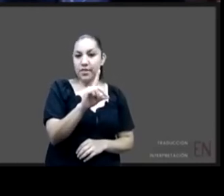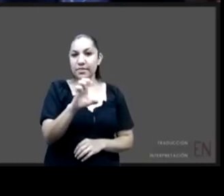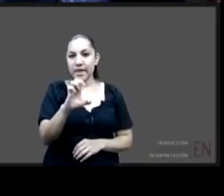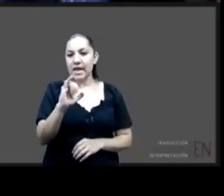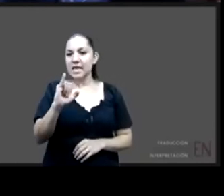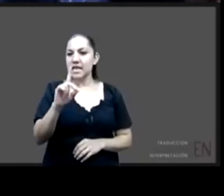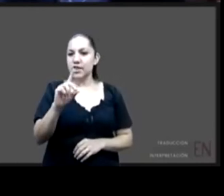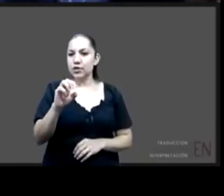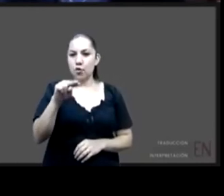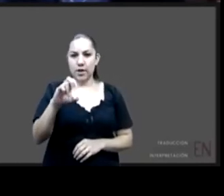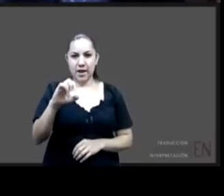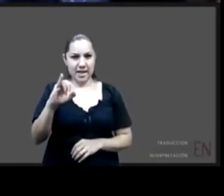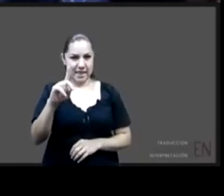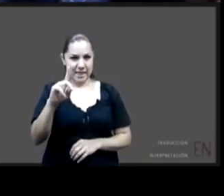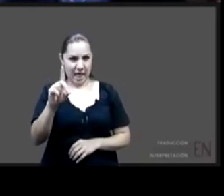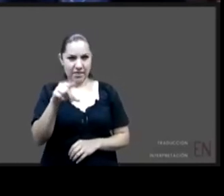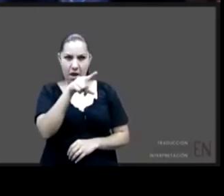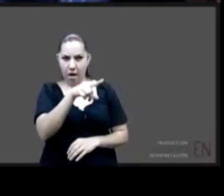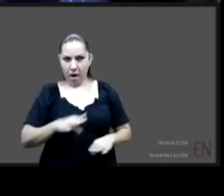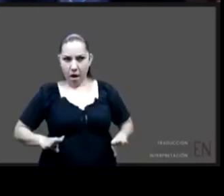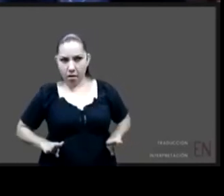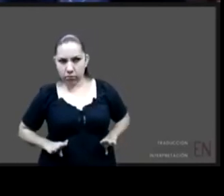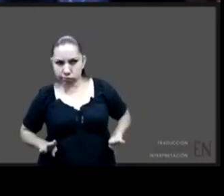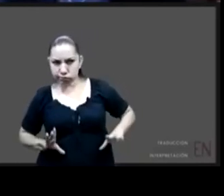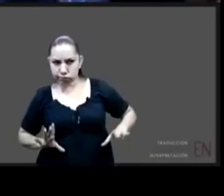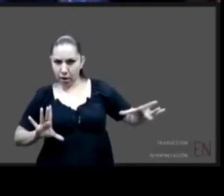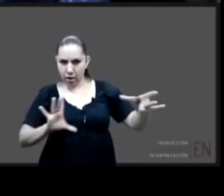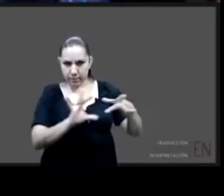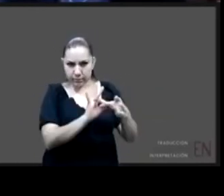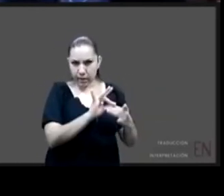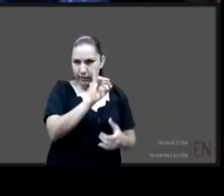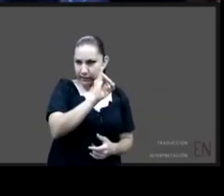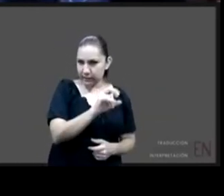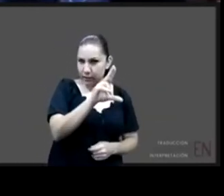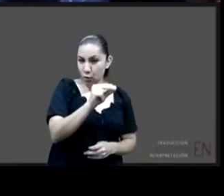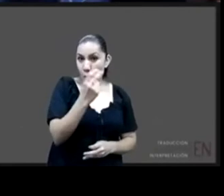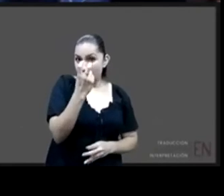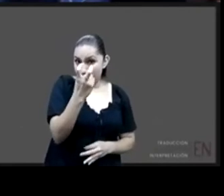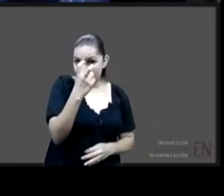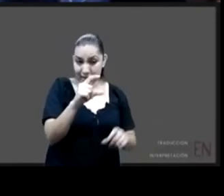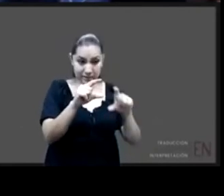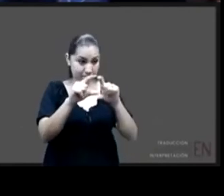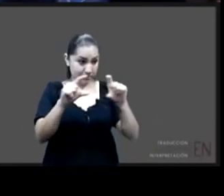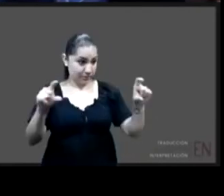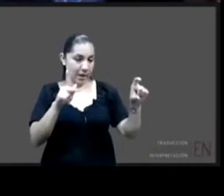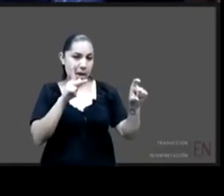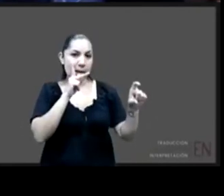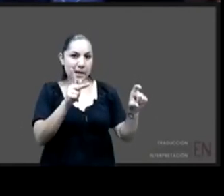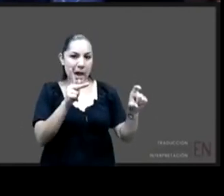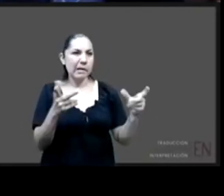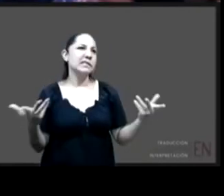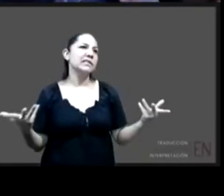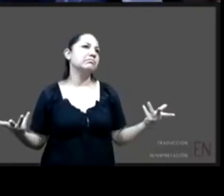historia pues hace ruido porque compite bueno se pone se desplega como